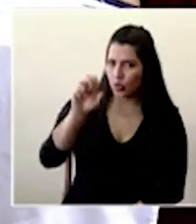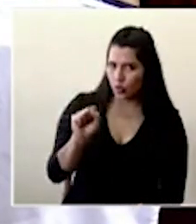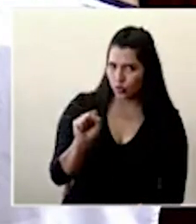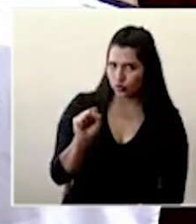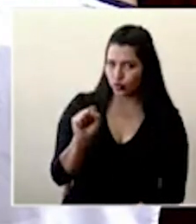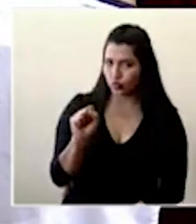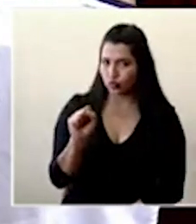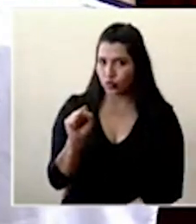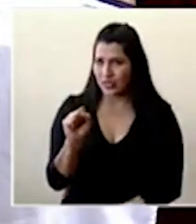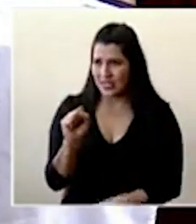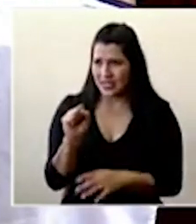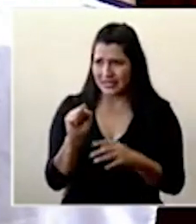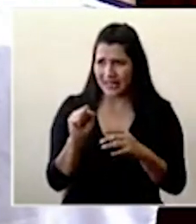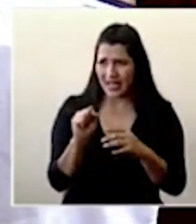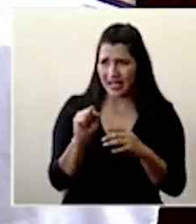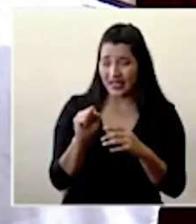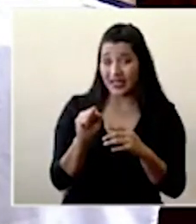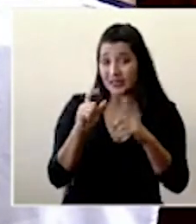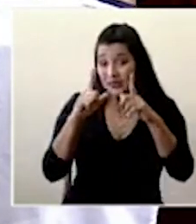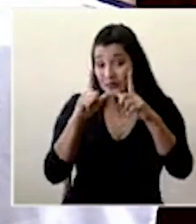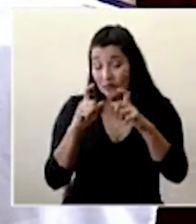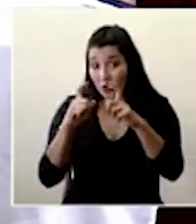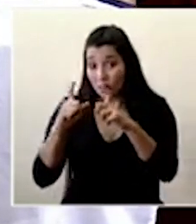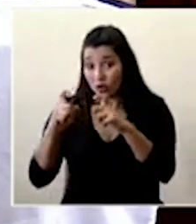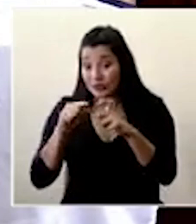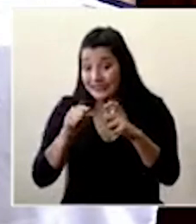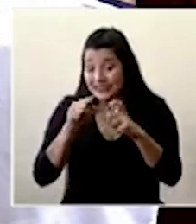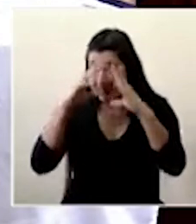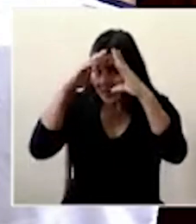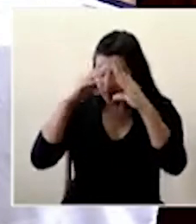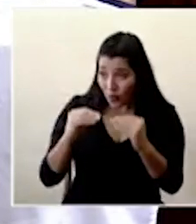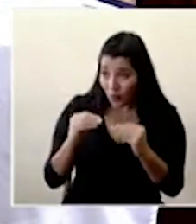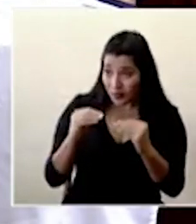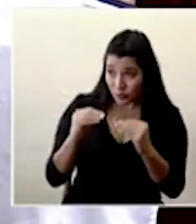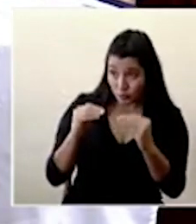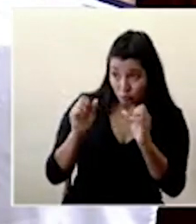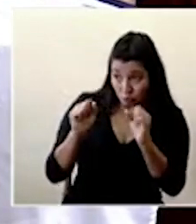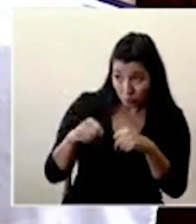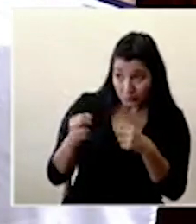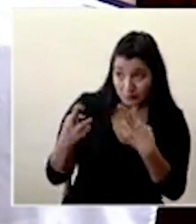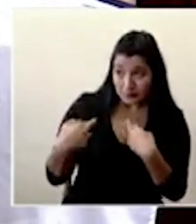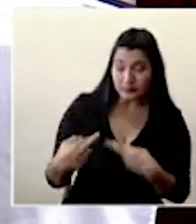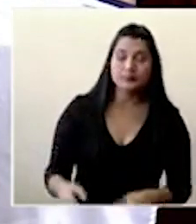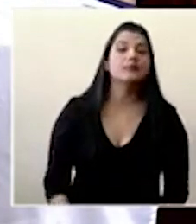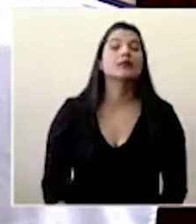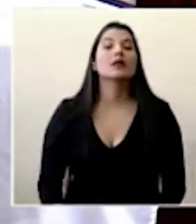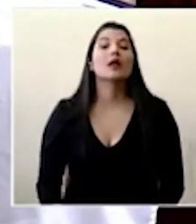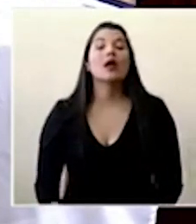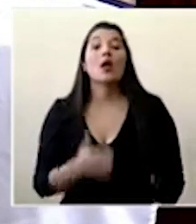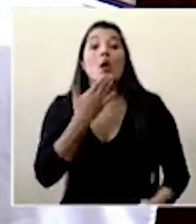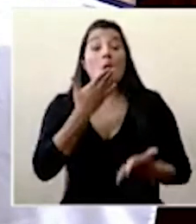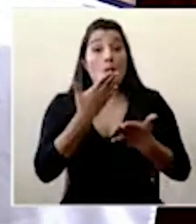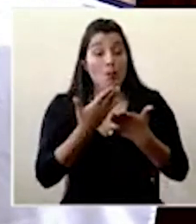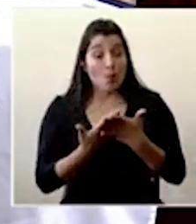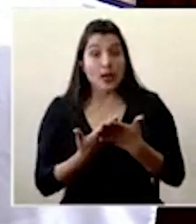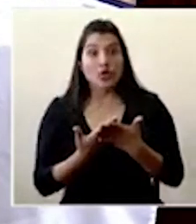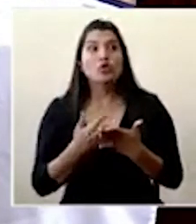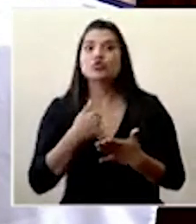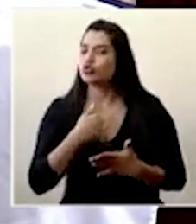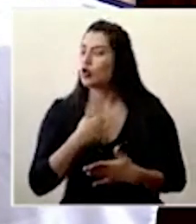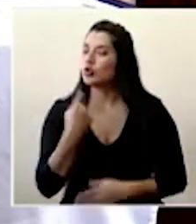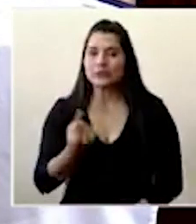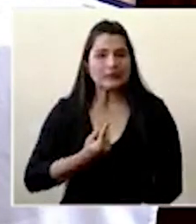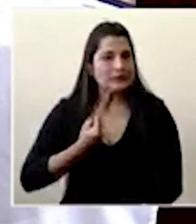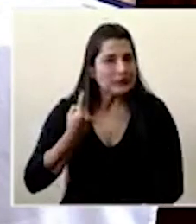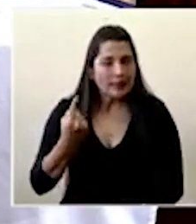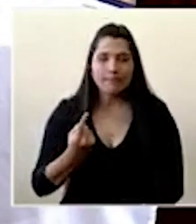pantallazos o fotos de esa información que se está compartiendo entonces tal vez si recibimos una afirmación por cada uno yo sí he llamado en todo